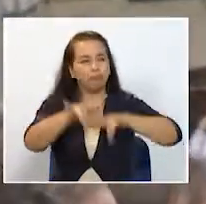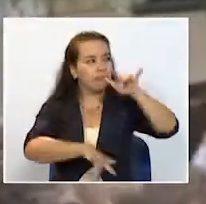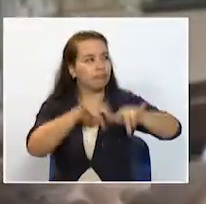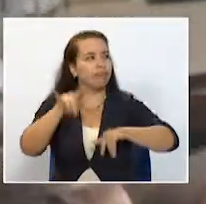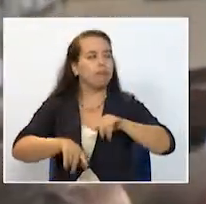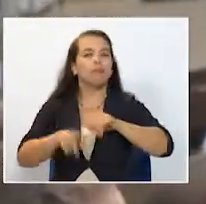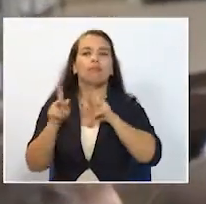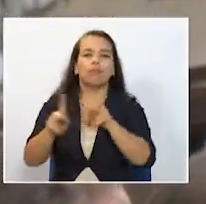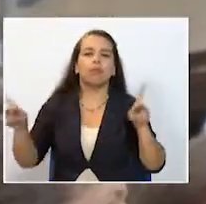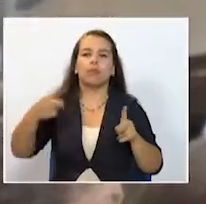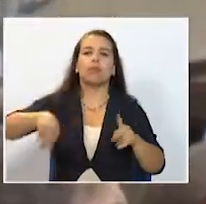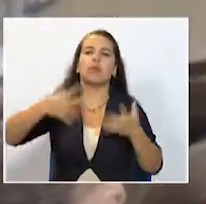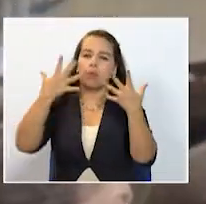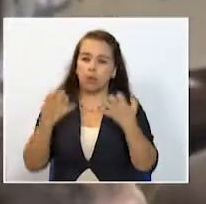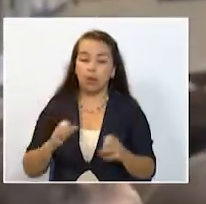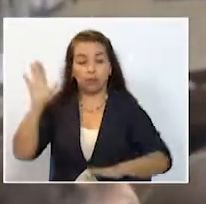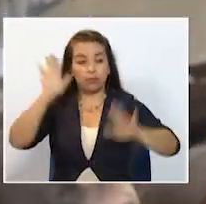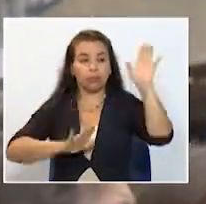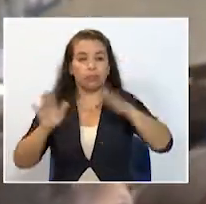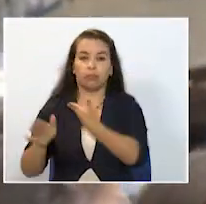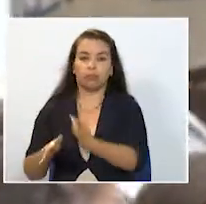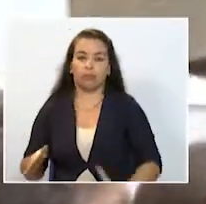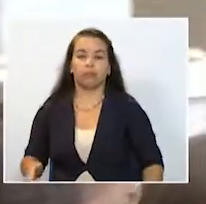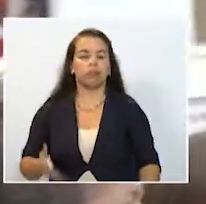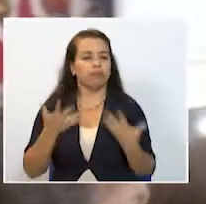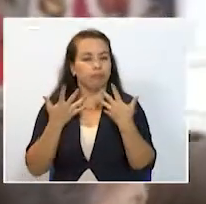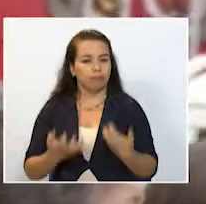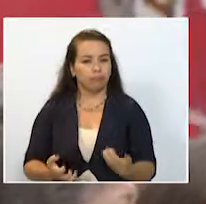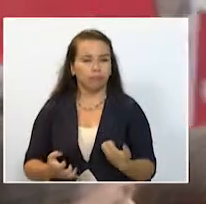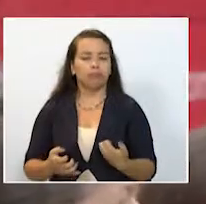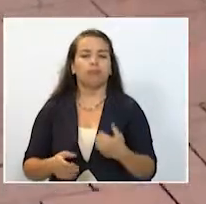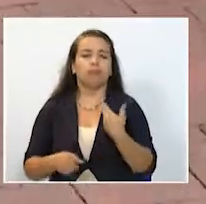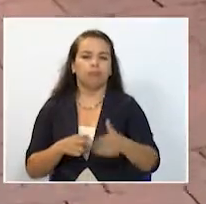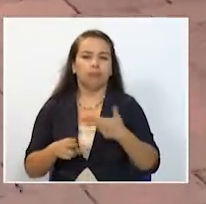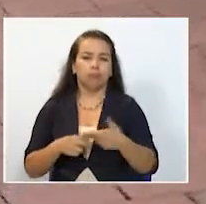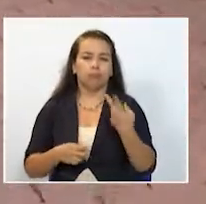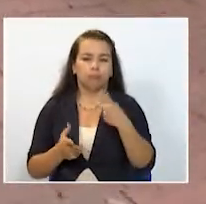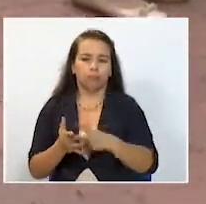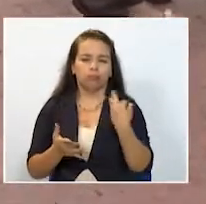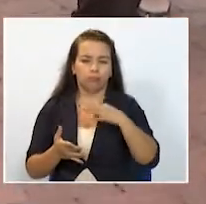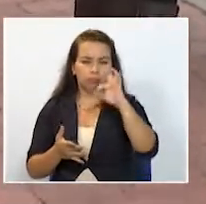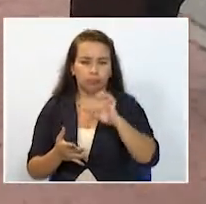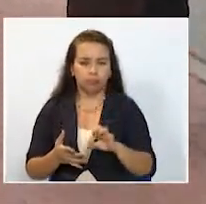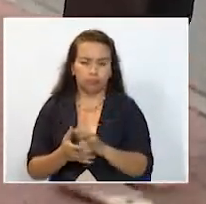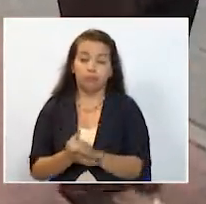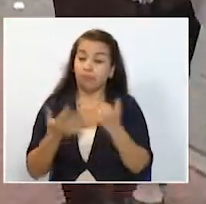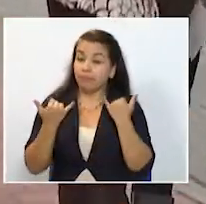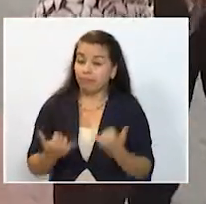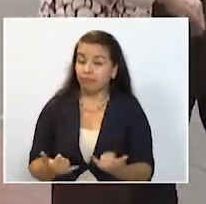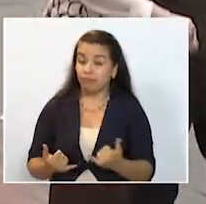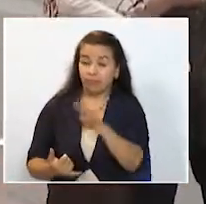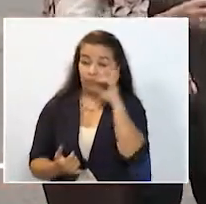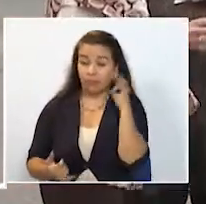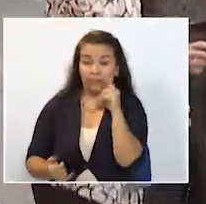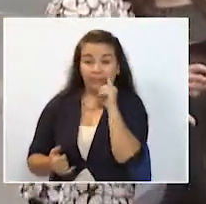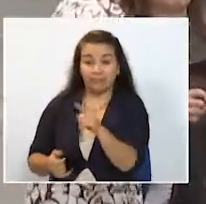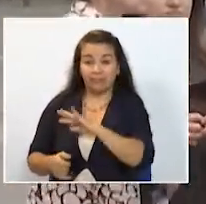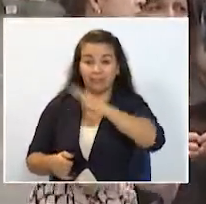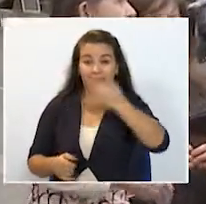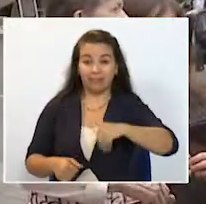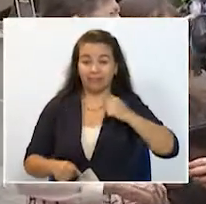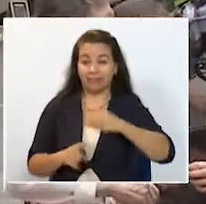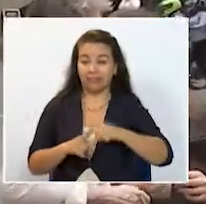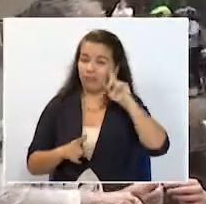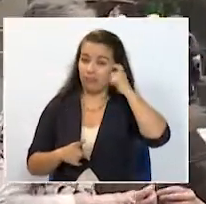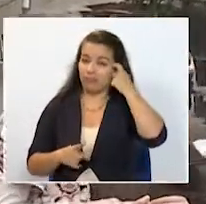candidatos quienes aspiran a ocupar la casa de Nariño tras las elecciones del año 2018 hoy por ejemplo Sergio Fajardo estuvo en Manizales